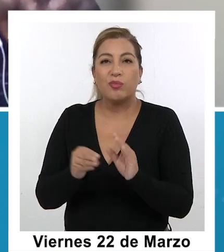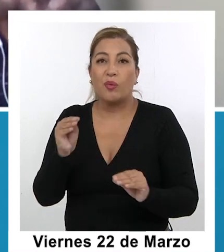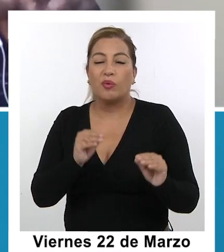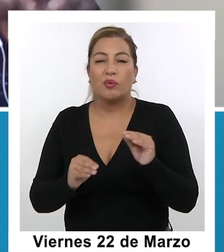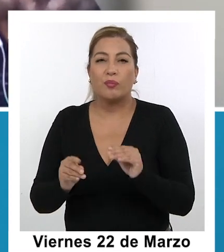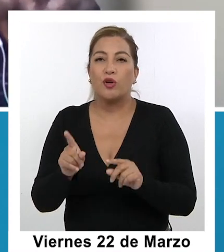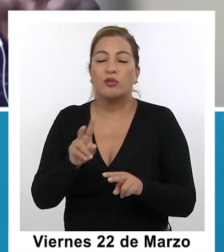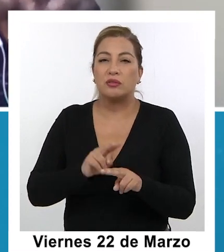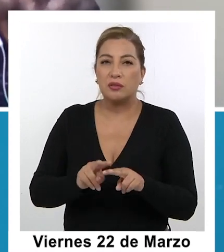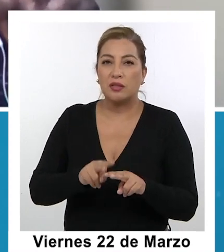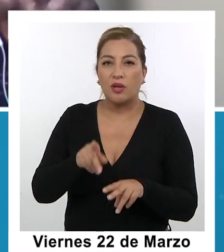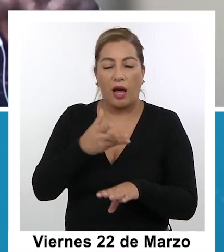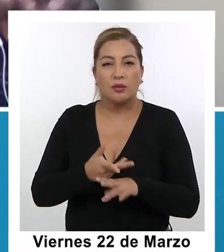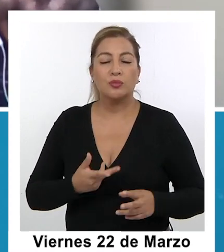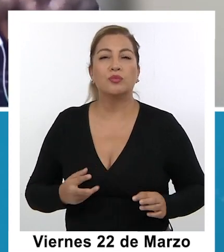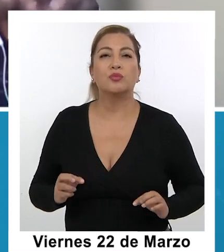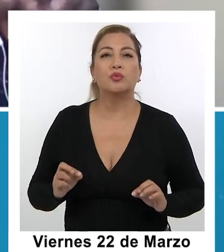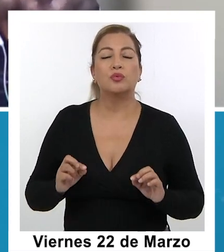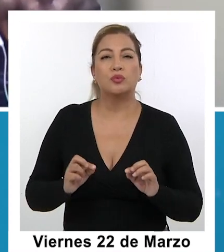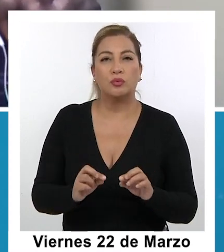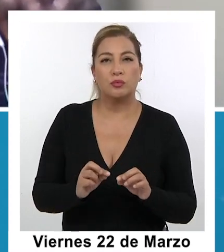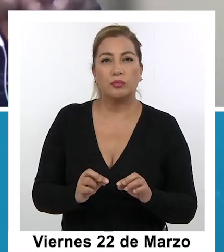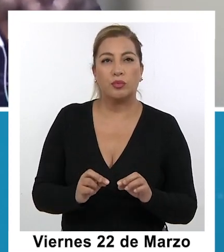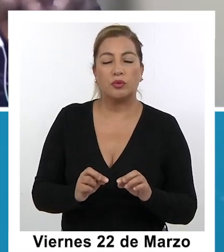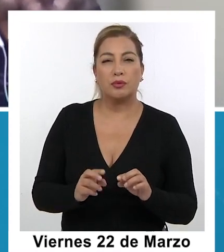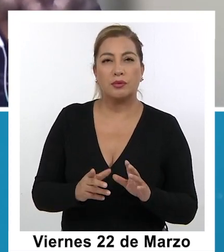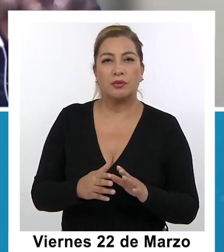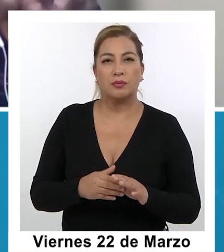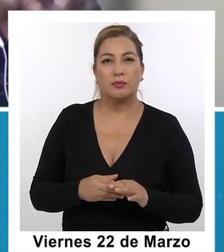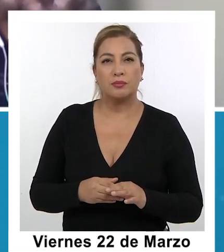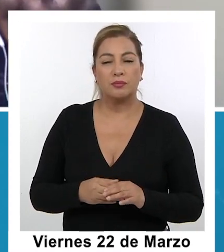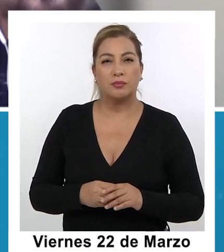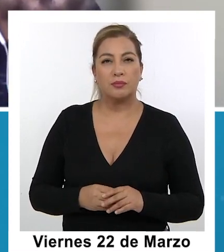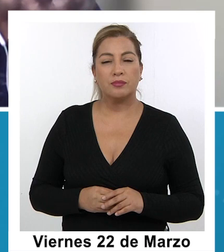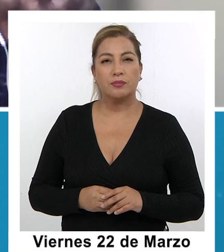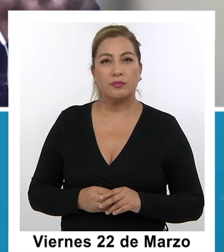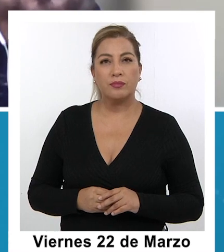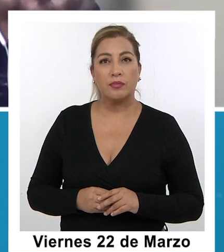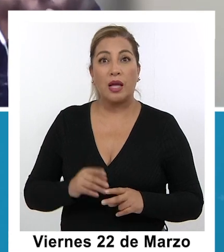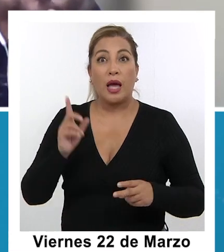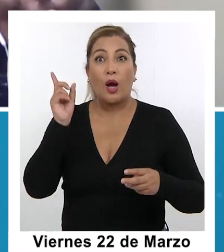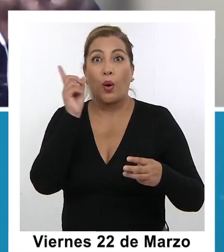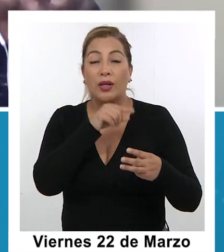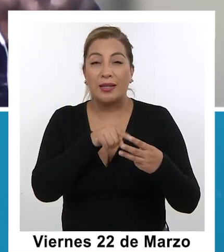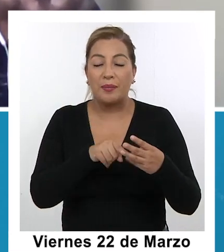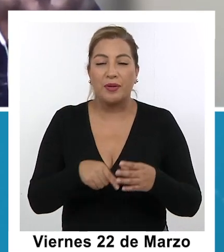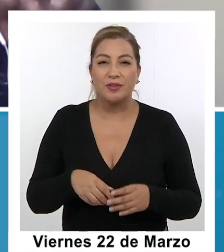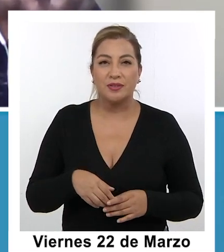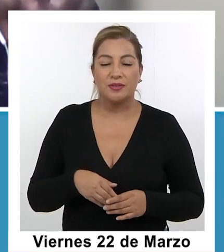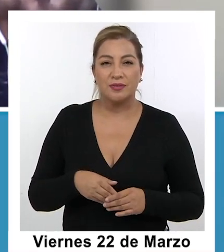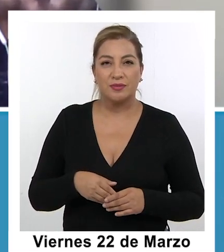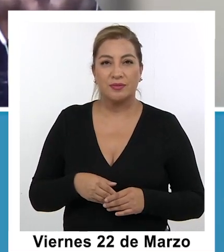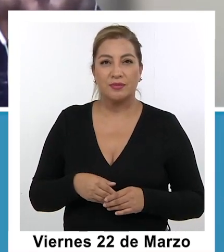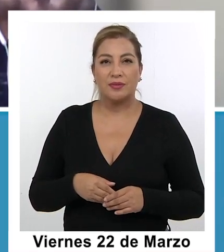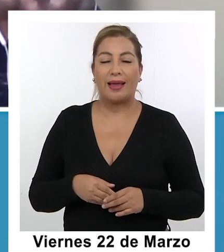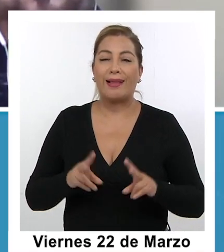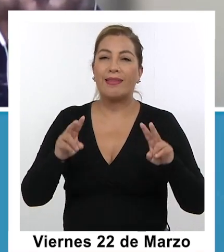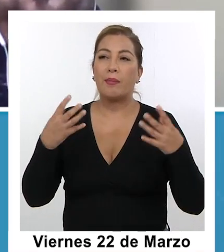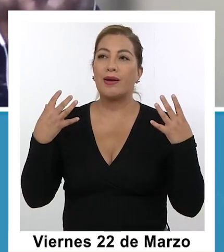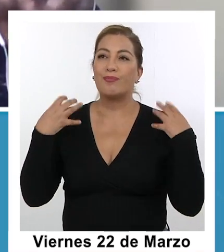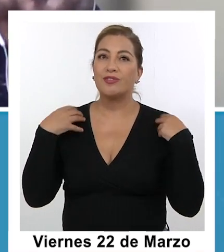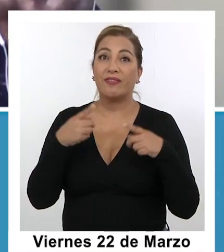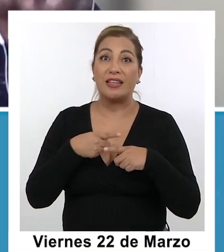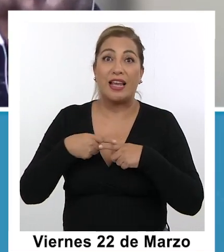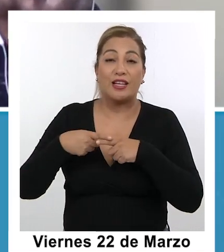conocer, me parece que ya hay una oportunidad de darla a conocer de de mayor de mayor grado. Y lo último es que yo creo que tenemos hay una responsabilidad social muy